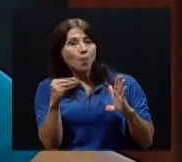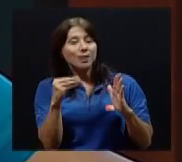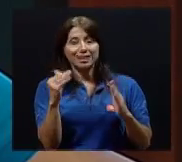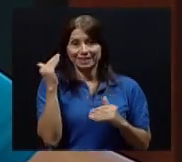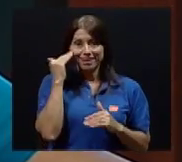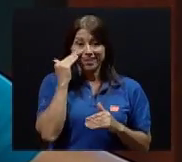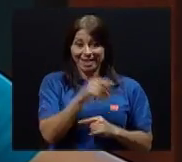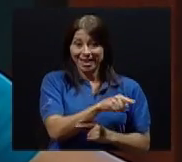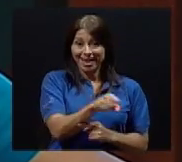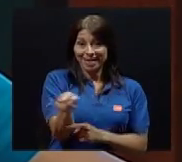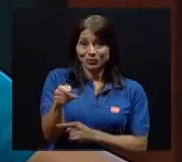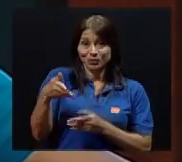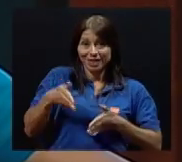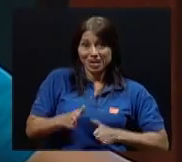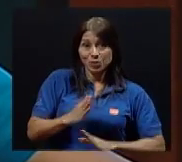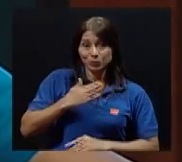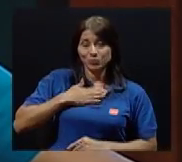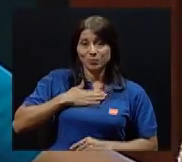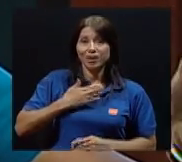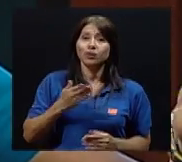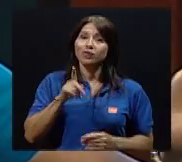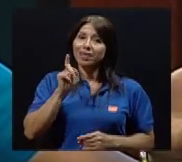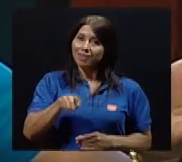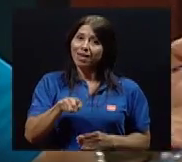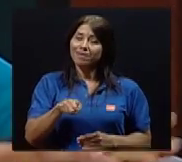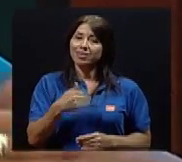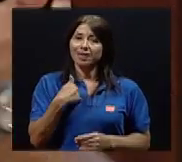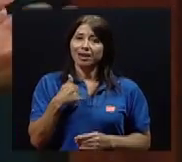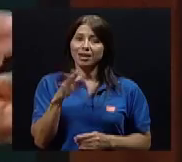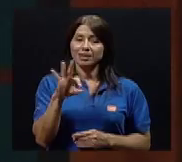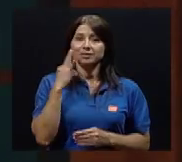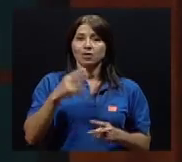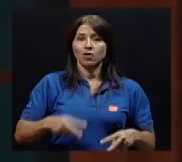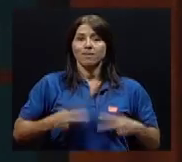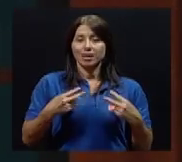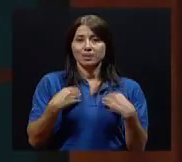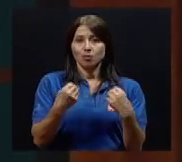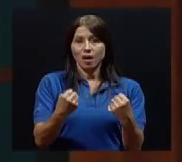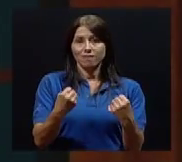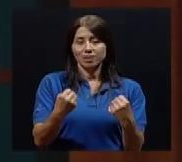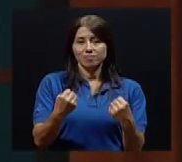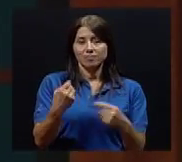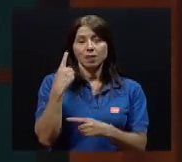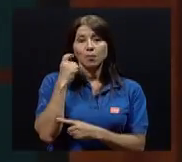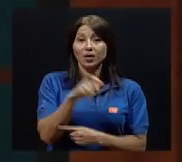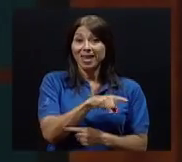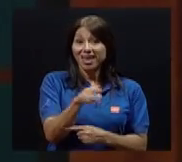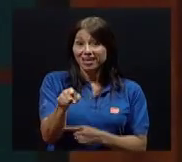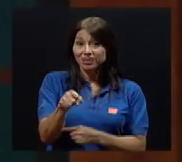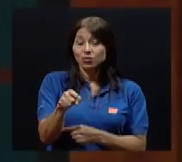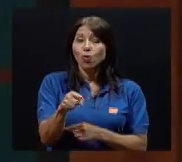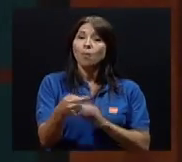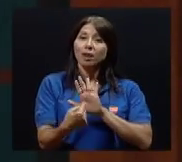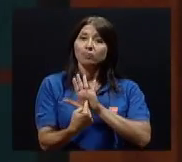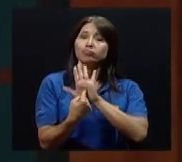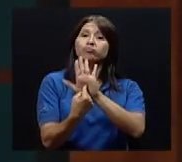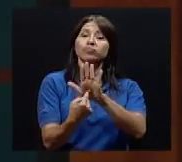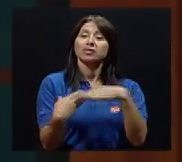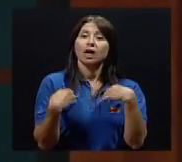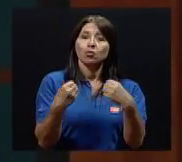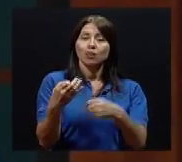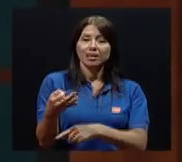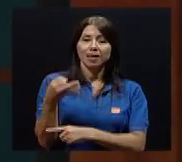hijas mías deberían tener un estilo de vida saludable también, porque eso va a ser reflejo de la salud que van a tener el día de mañana, porque